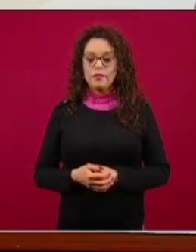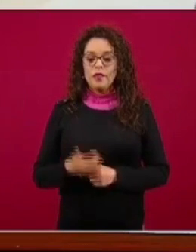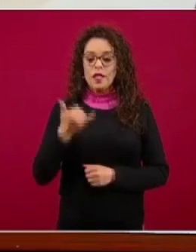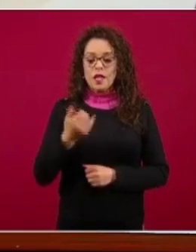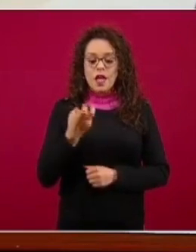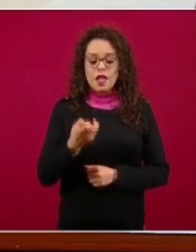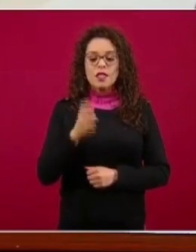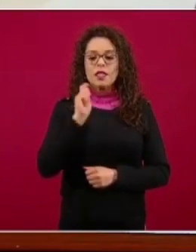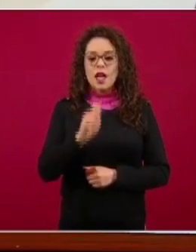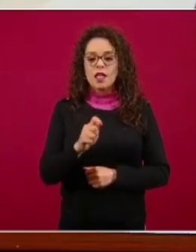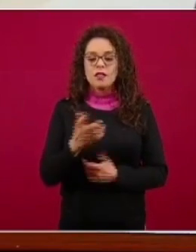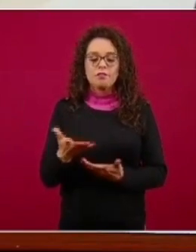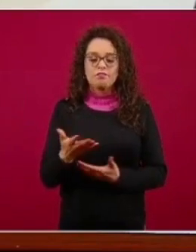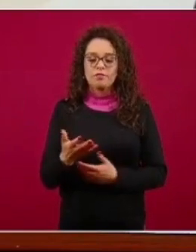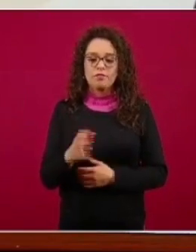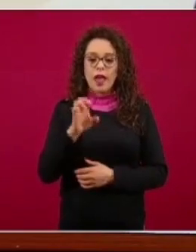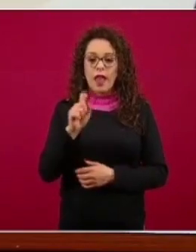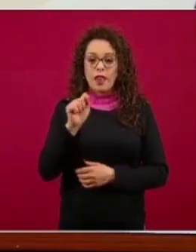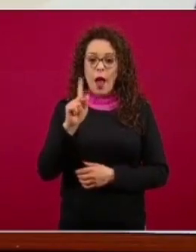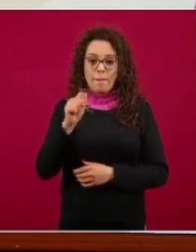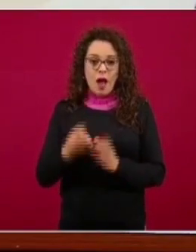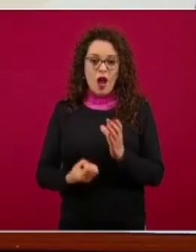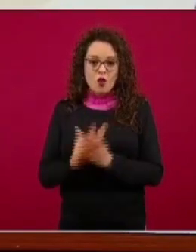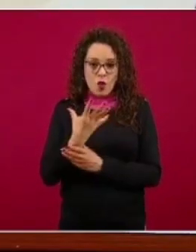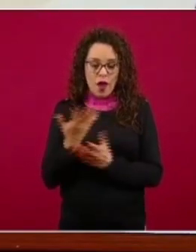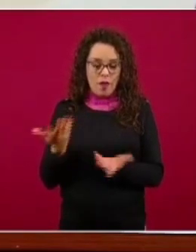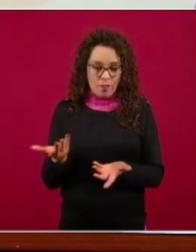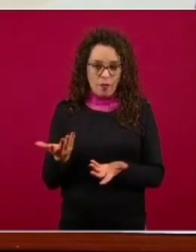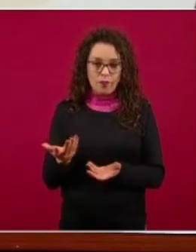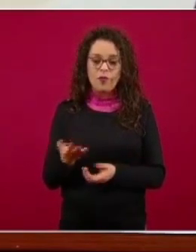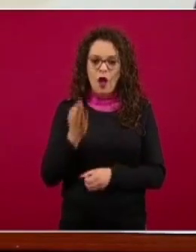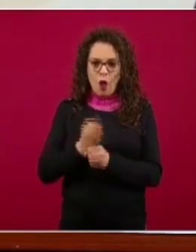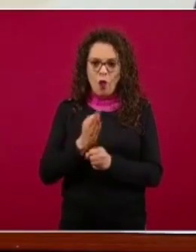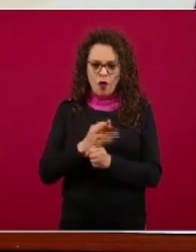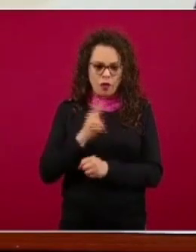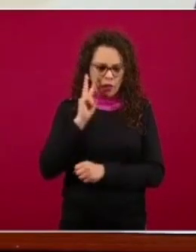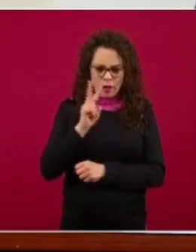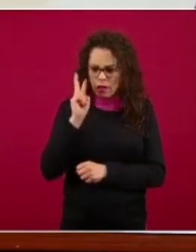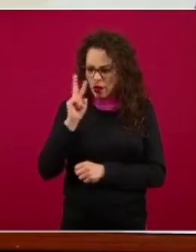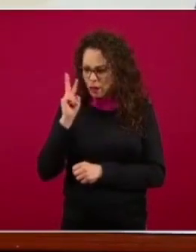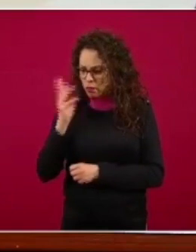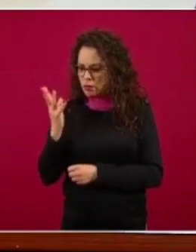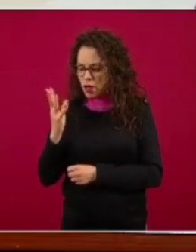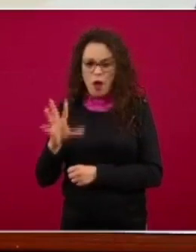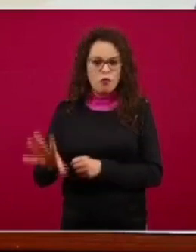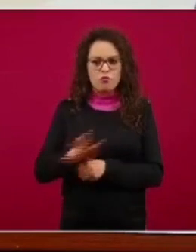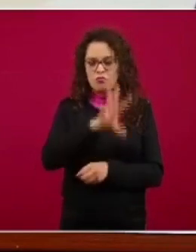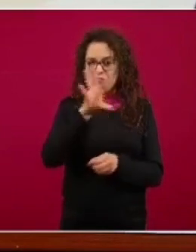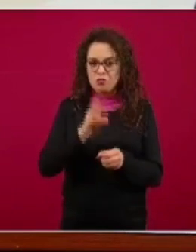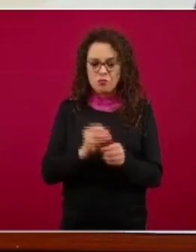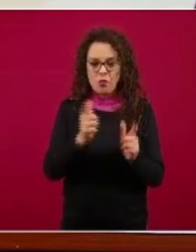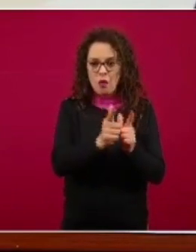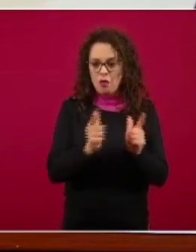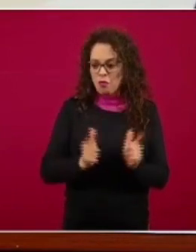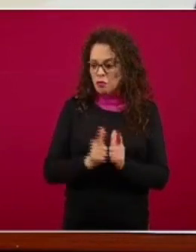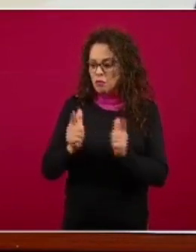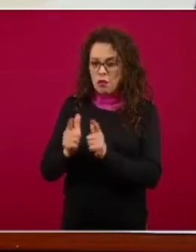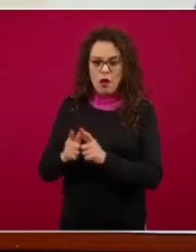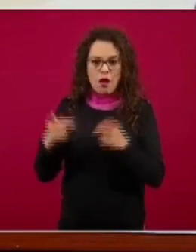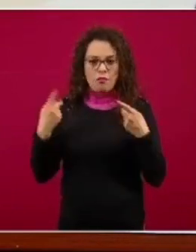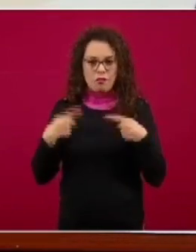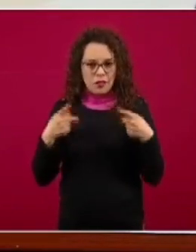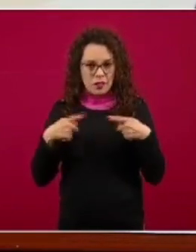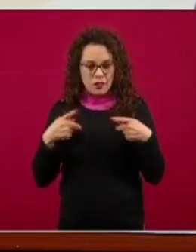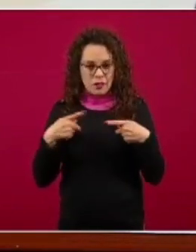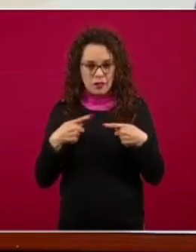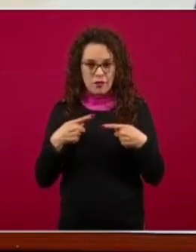etapa de casos es que prácticamente de los casos que estamos viendo es ya de todos los grupos de población un poco como lo lo mostró